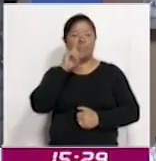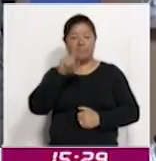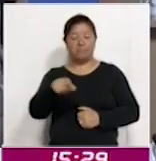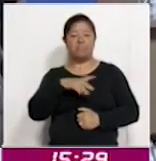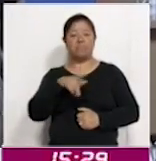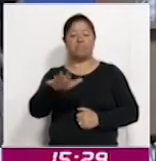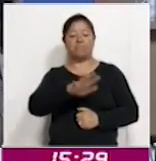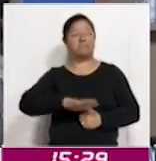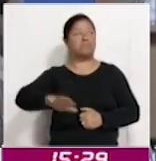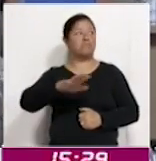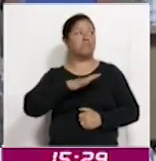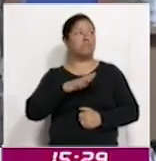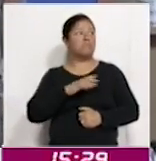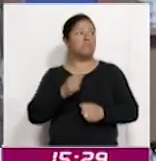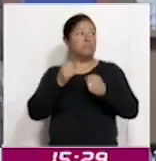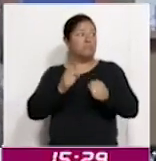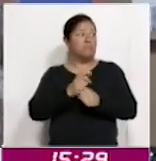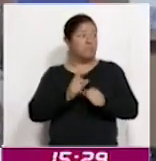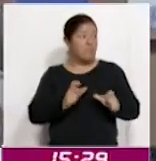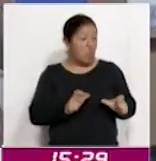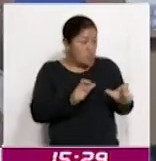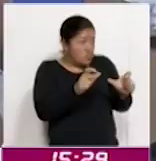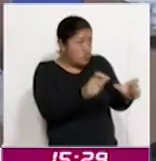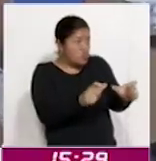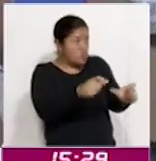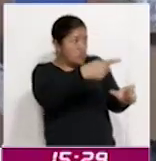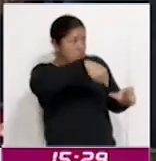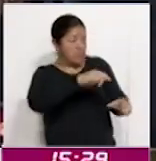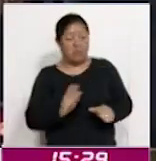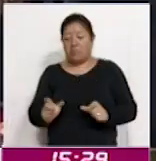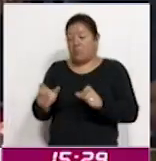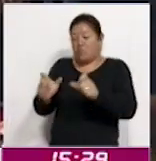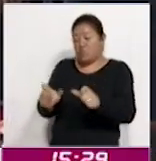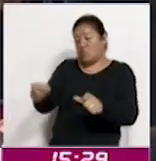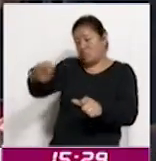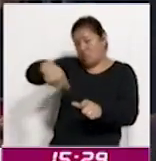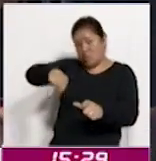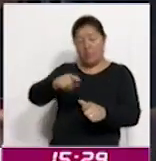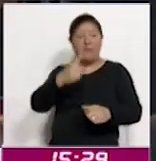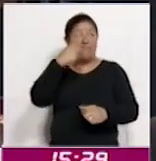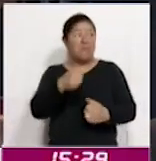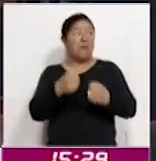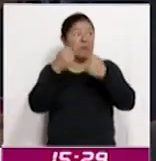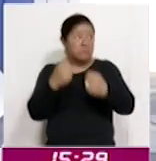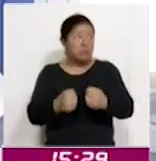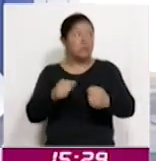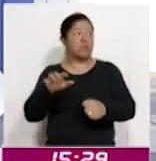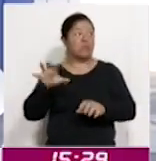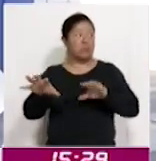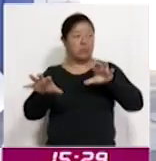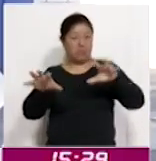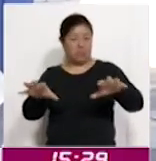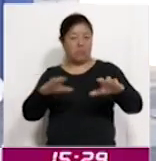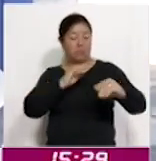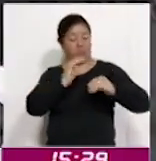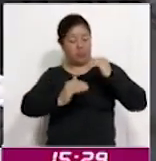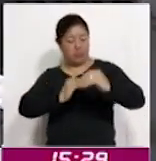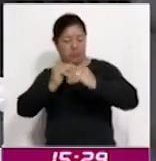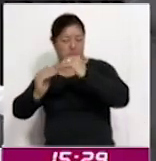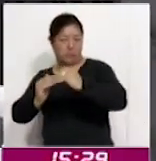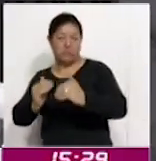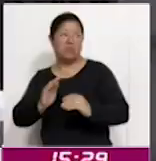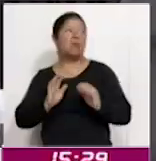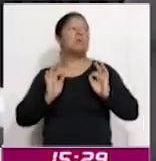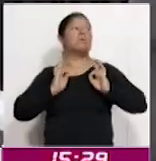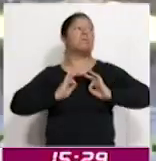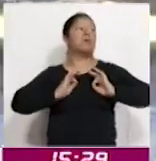un cerco de seguridad en las inmediaciones de los centros de votación para asegurar que el proceso electoral transcurriera de manera